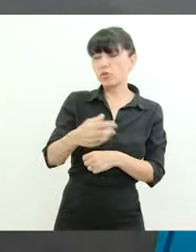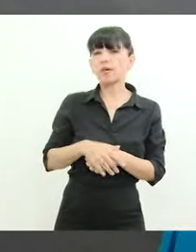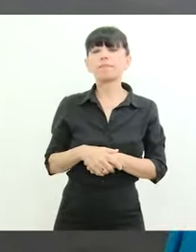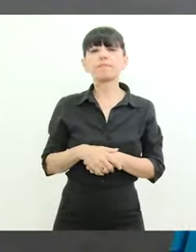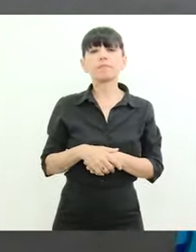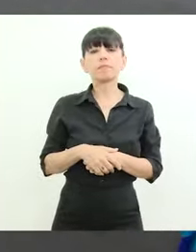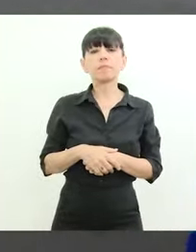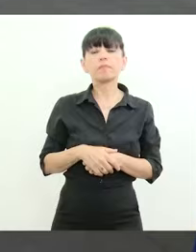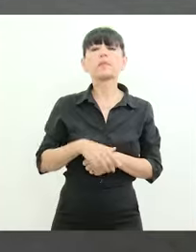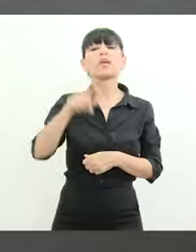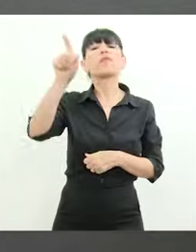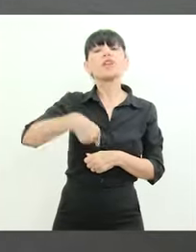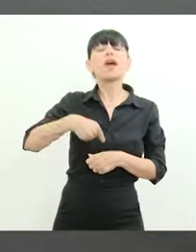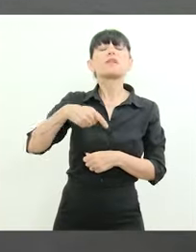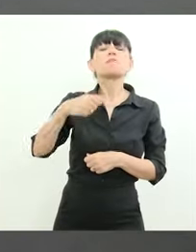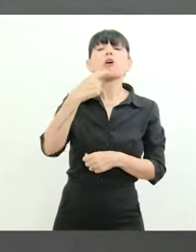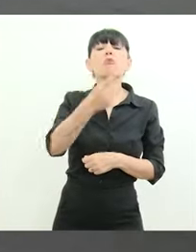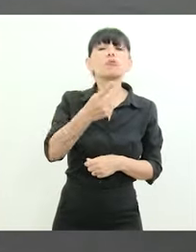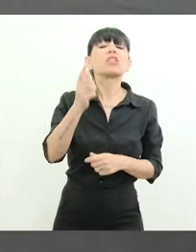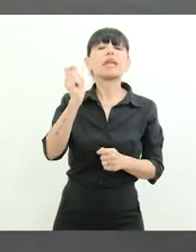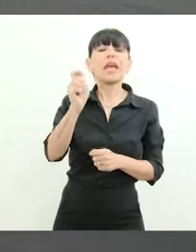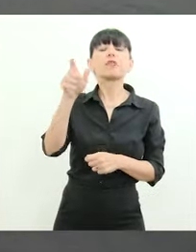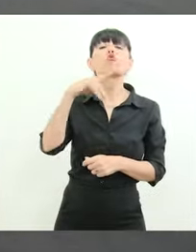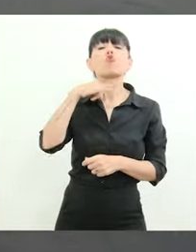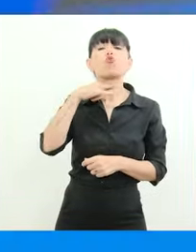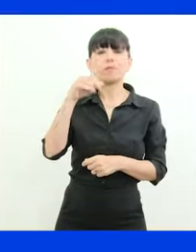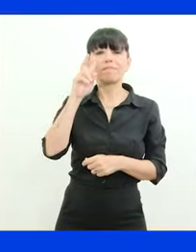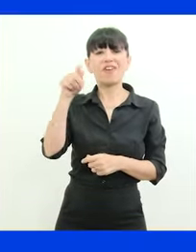directamente desde el noreste, desde Jujuy, con este tape.